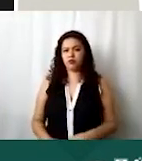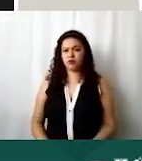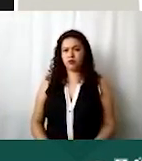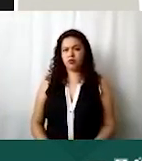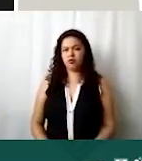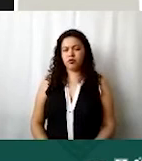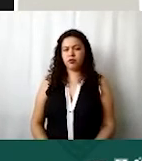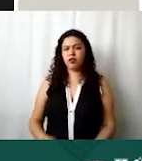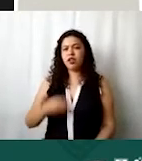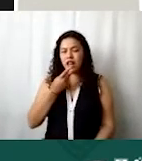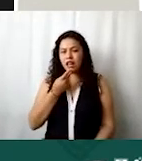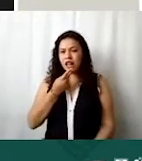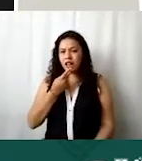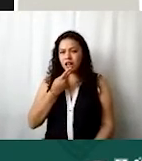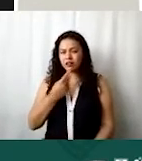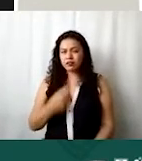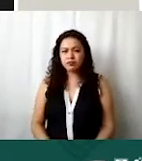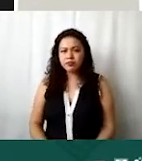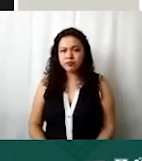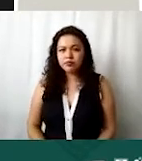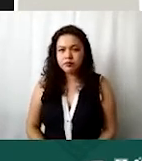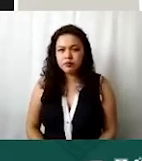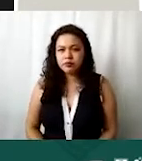el objeto de que no valiese